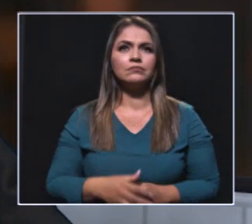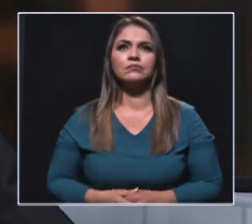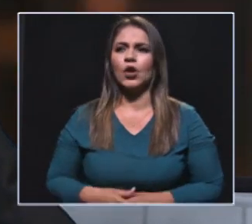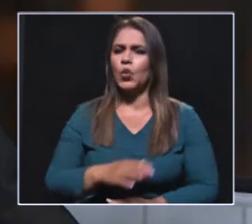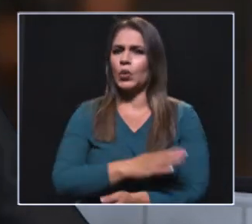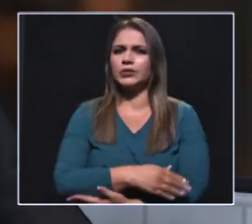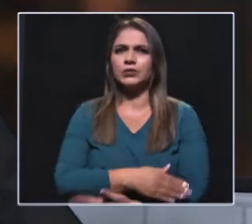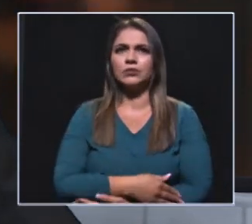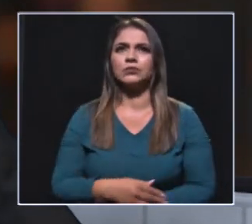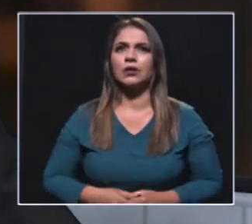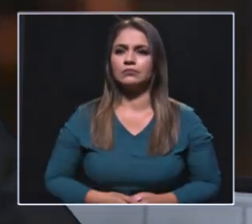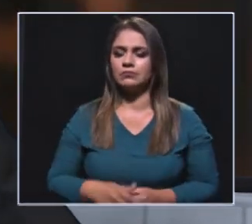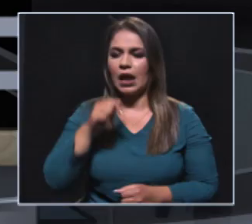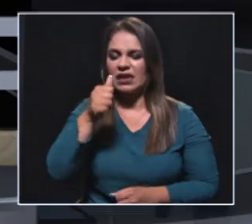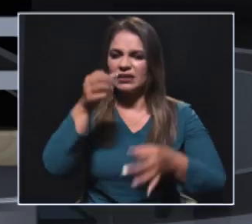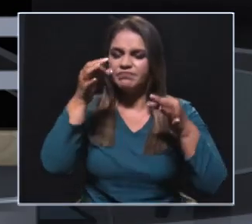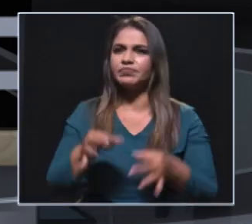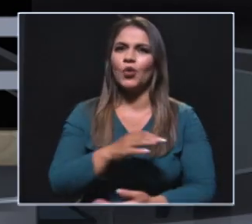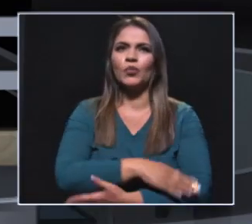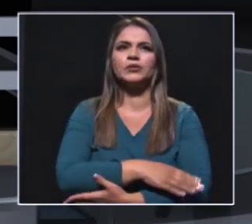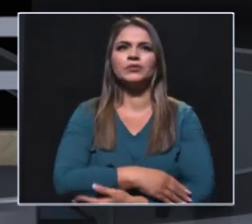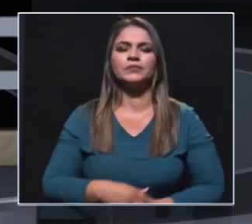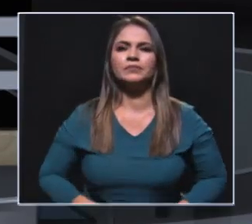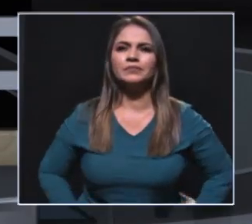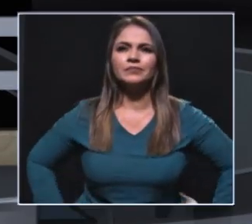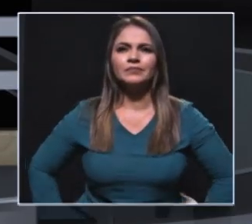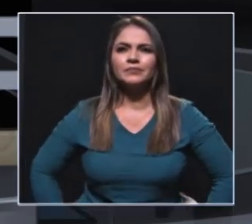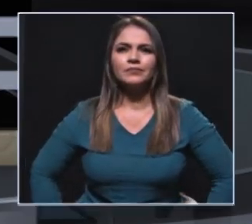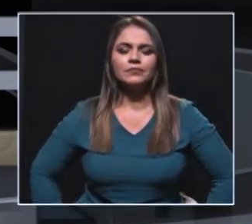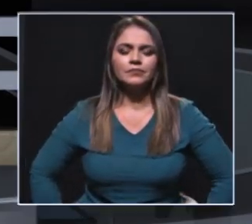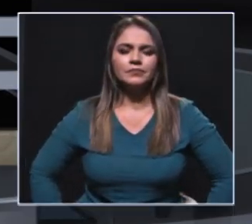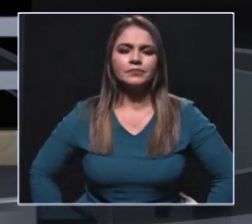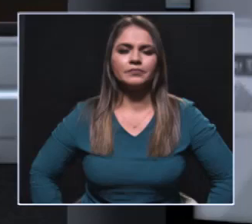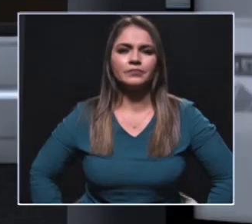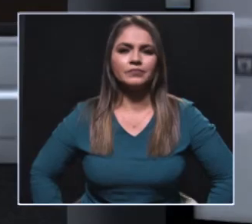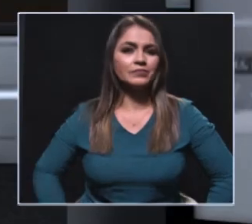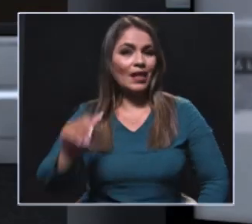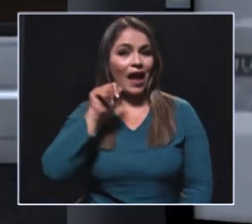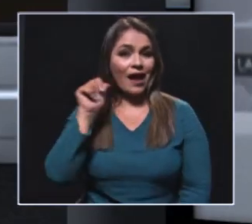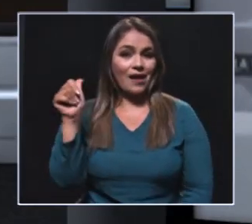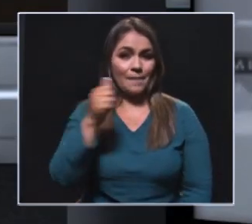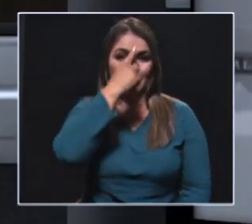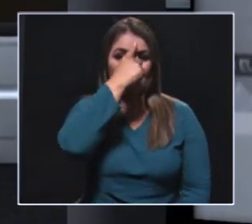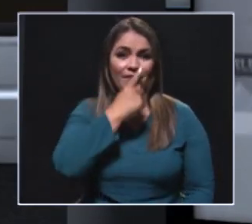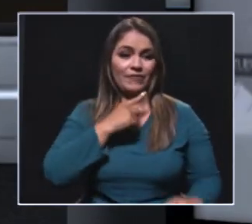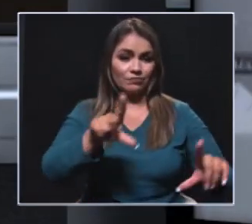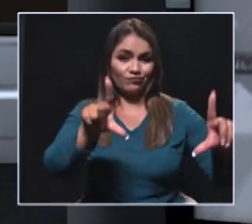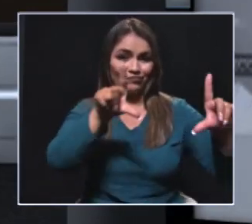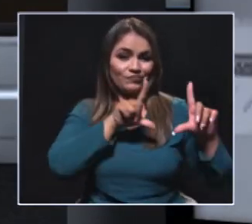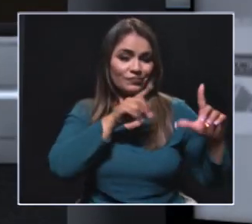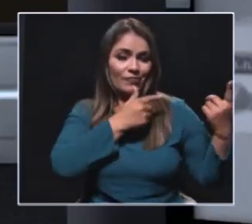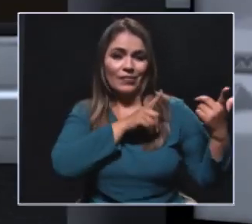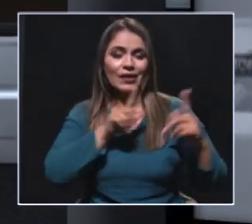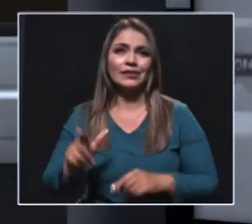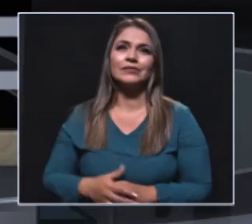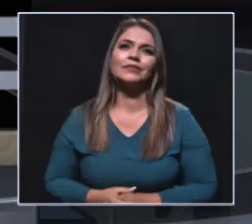eran bien juiciosas en la capacitación nuestra y en el entrenamiento. En el perfil de las alumnas ya egresadas de la Escuela